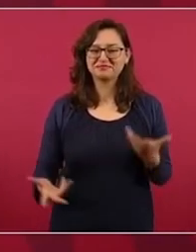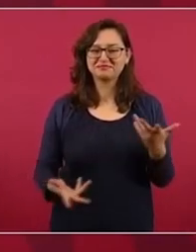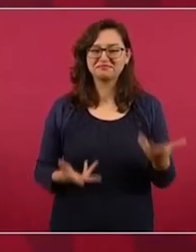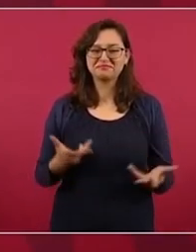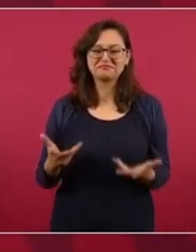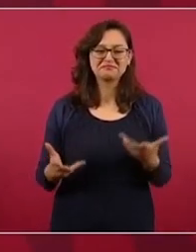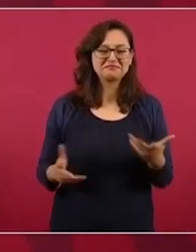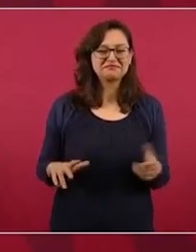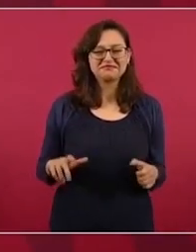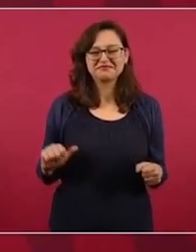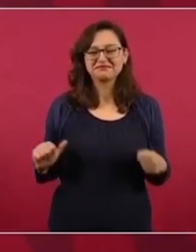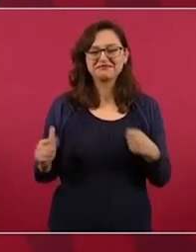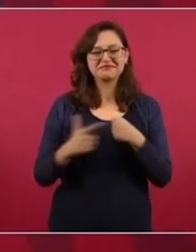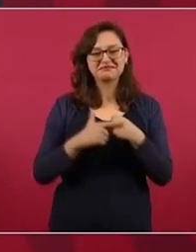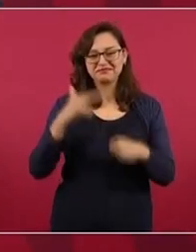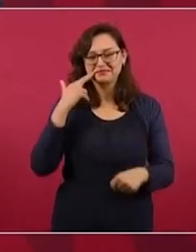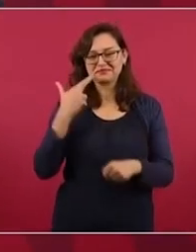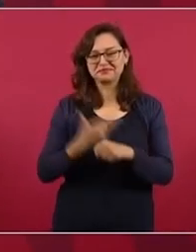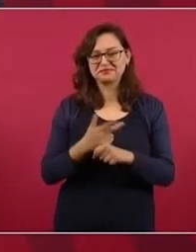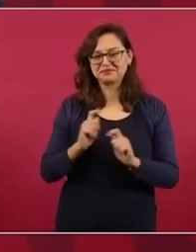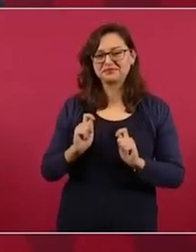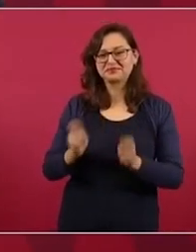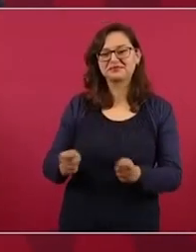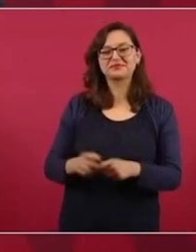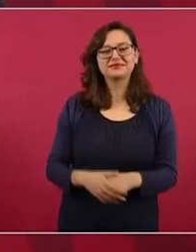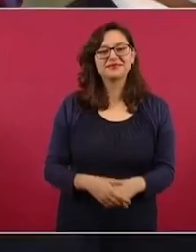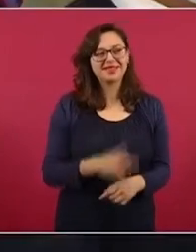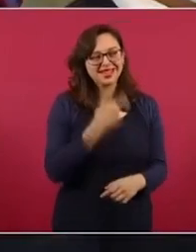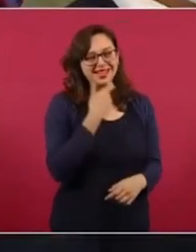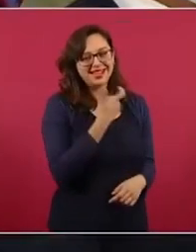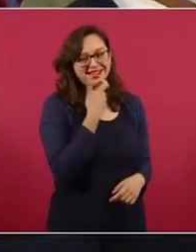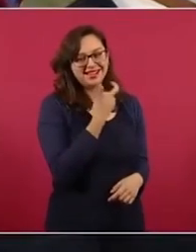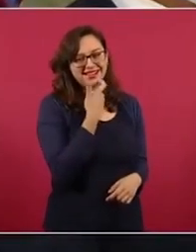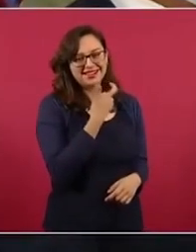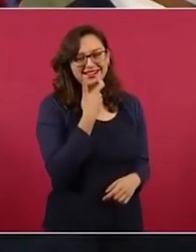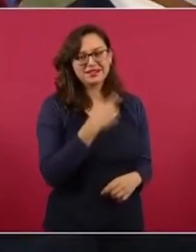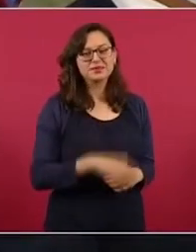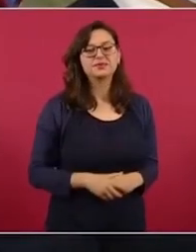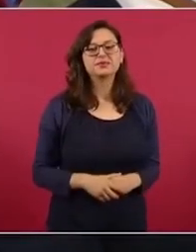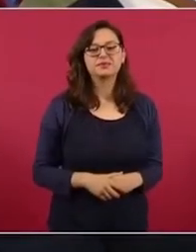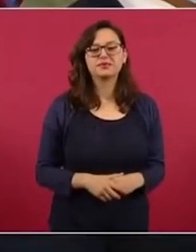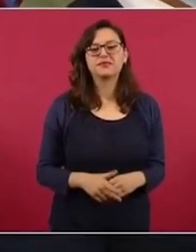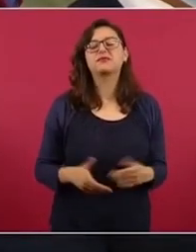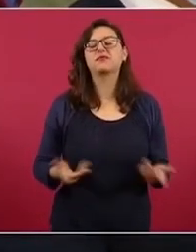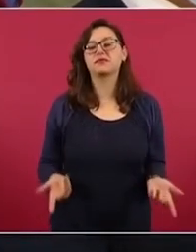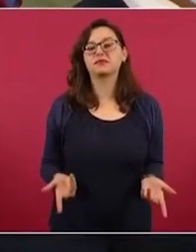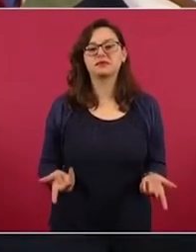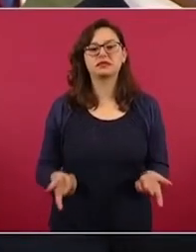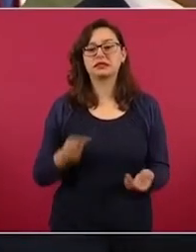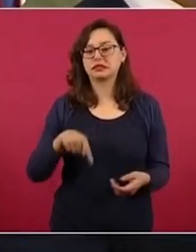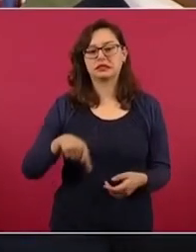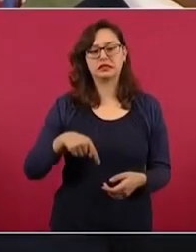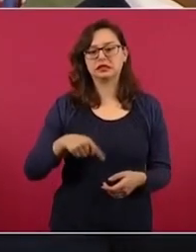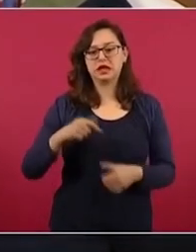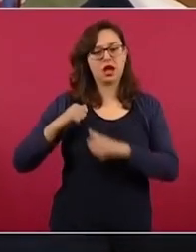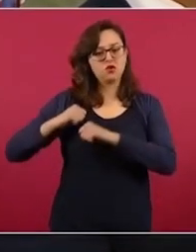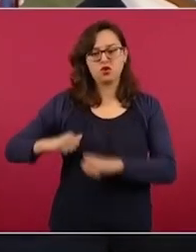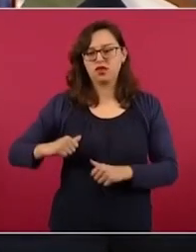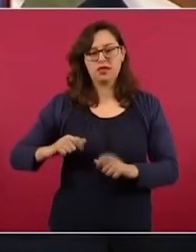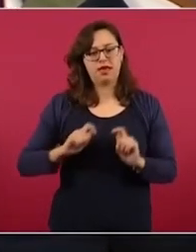importante, un encargo, porque aquí no hay cargos, son encargos,